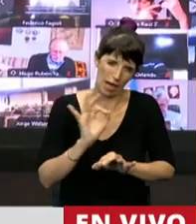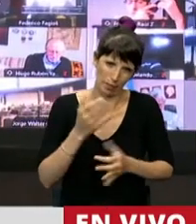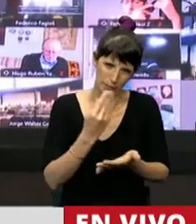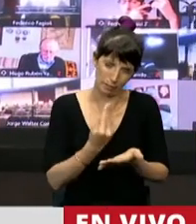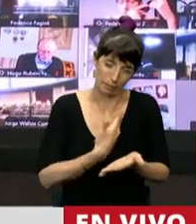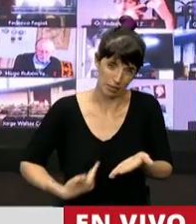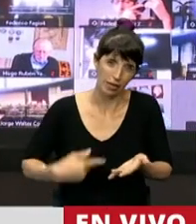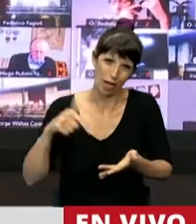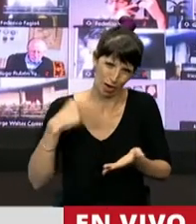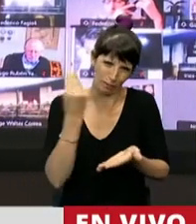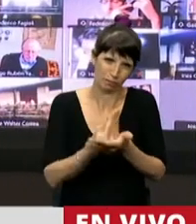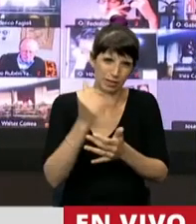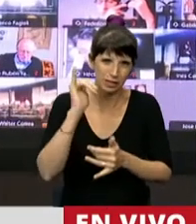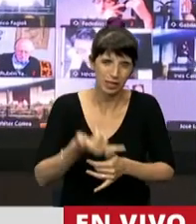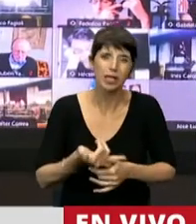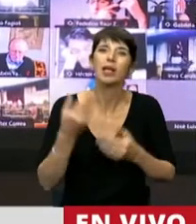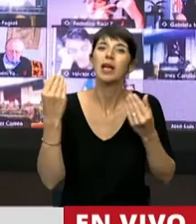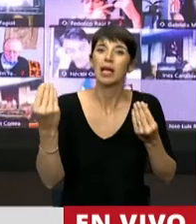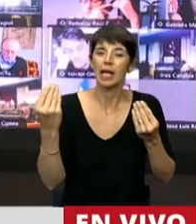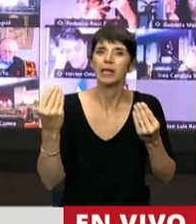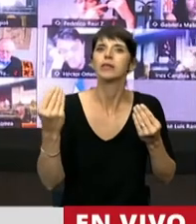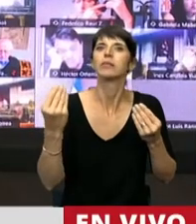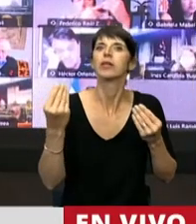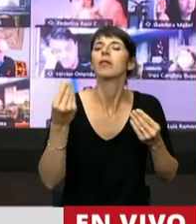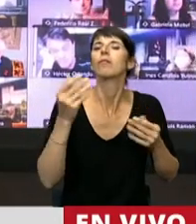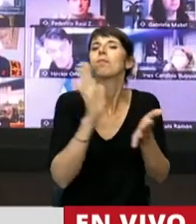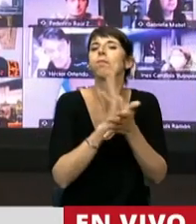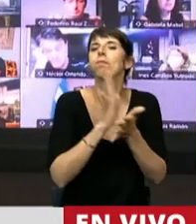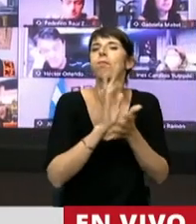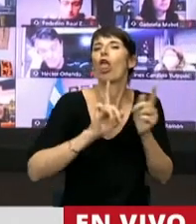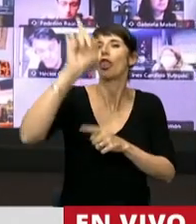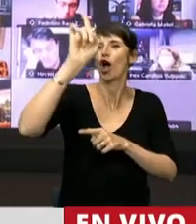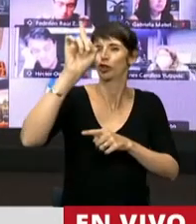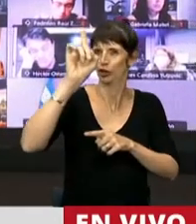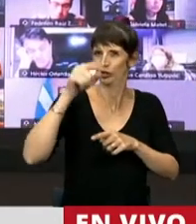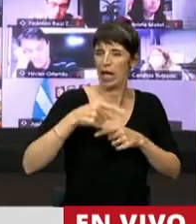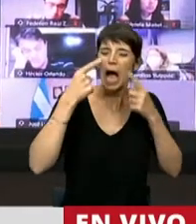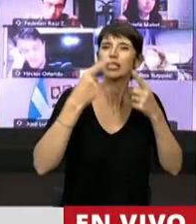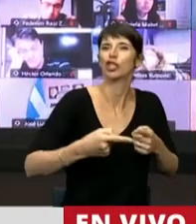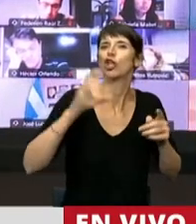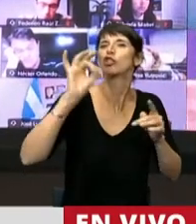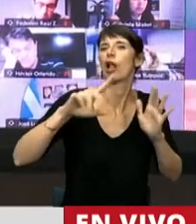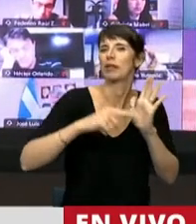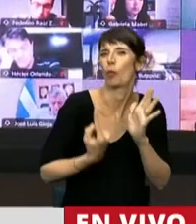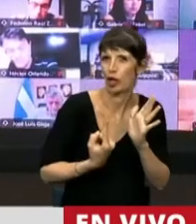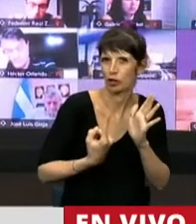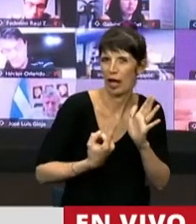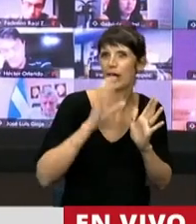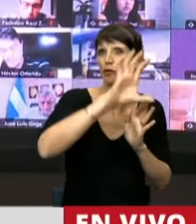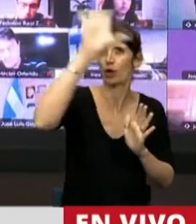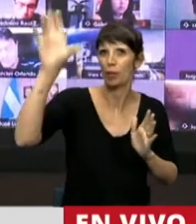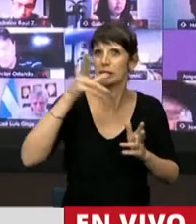era como sacar a Dios de Buenos Aires para que atienda los problemas concretos de un interior profundo que sufre